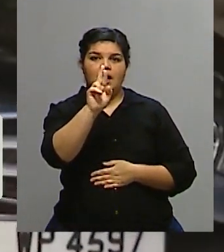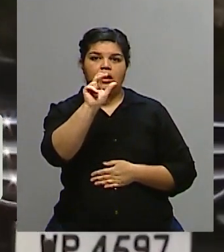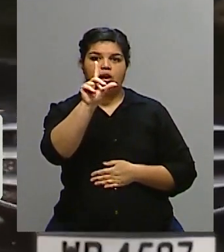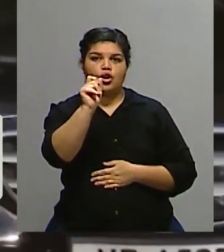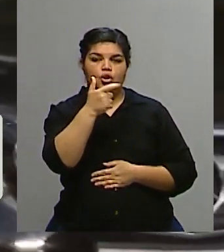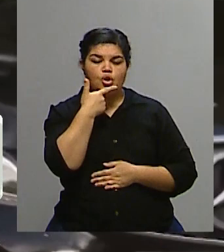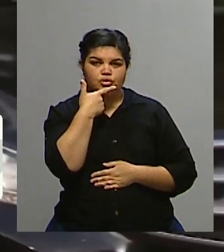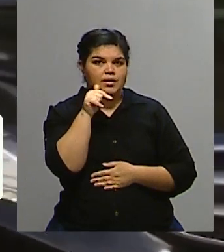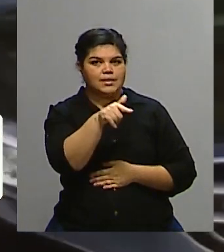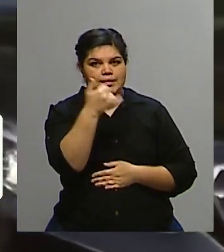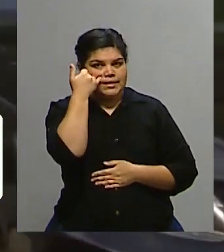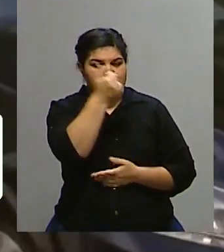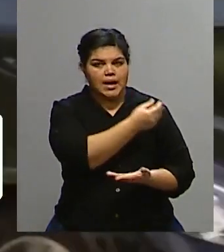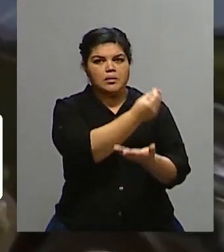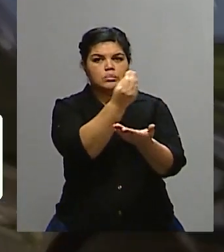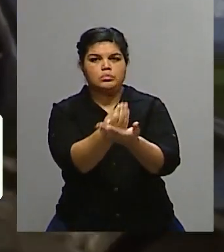Reino Unido?